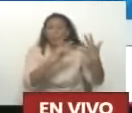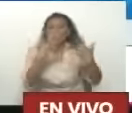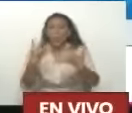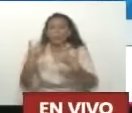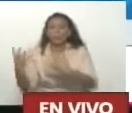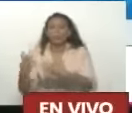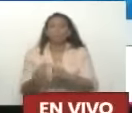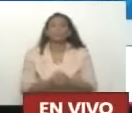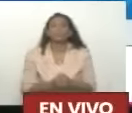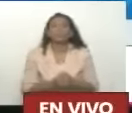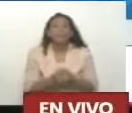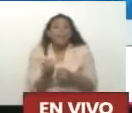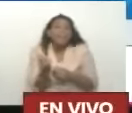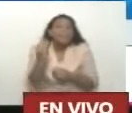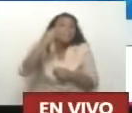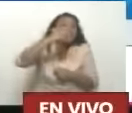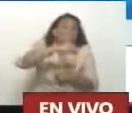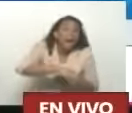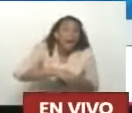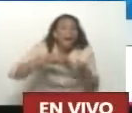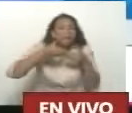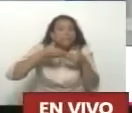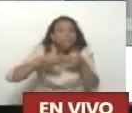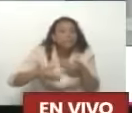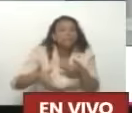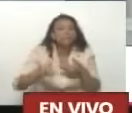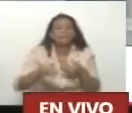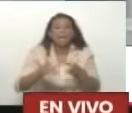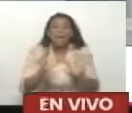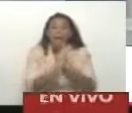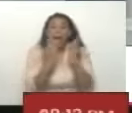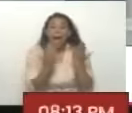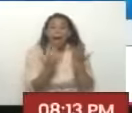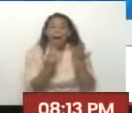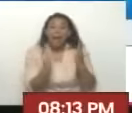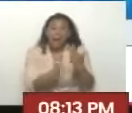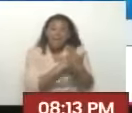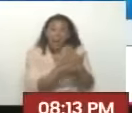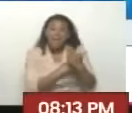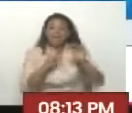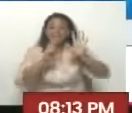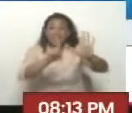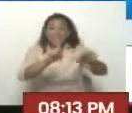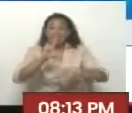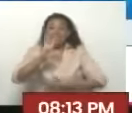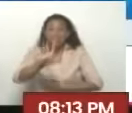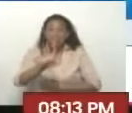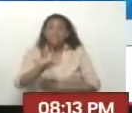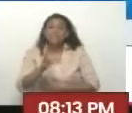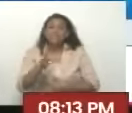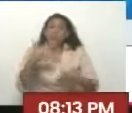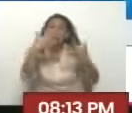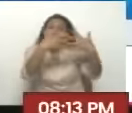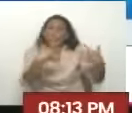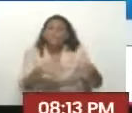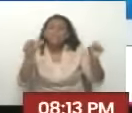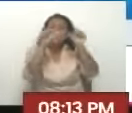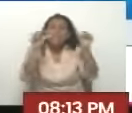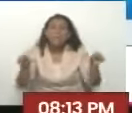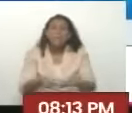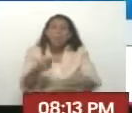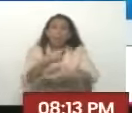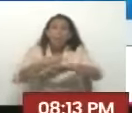adelante Compañera Compañero En la página 75 Él define El sistema de